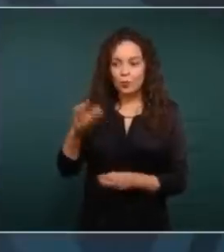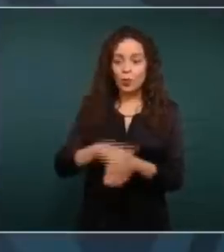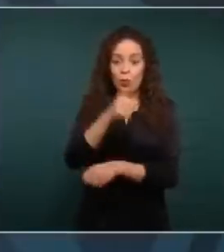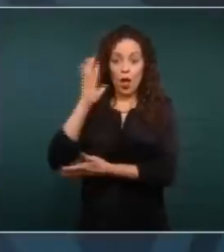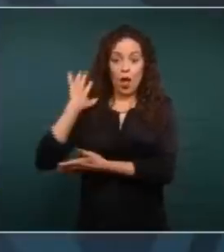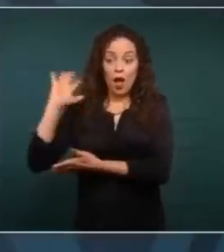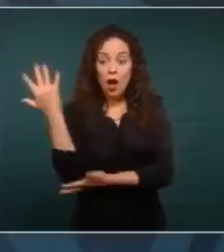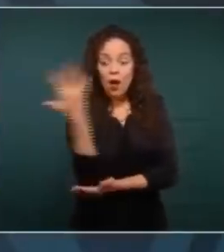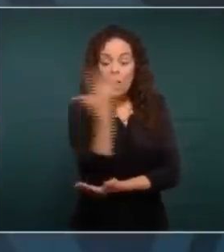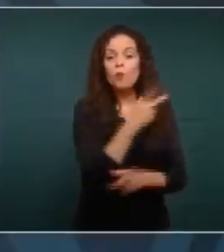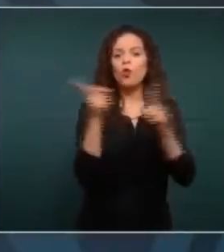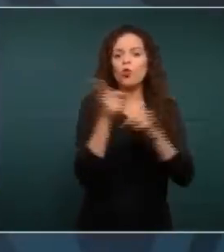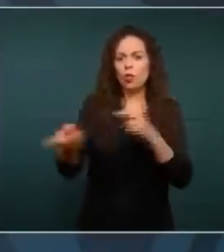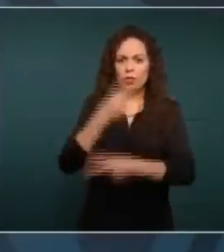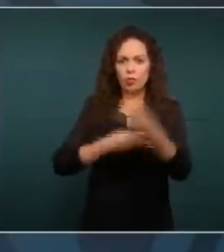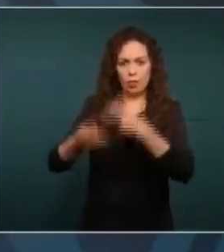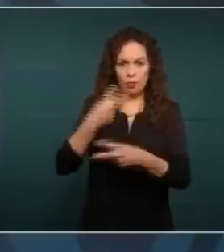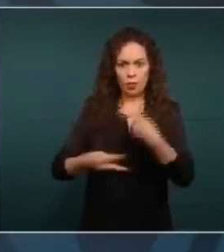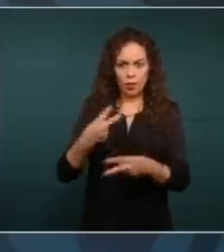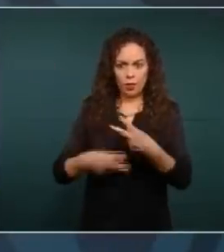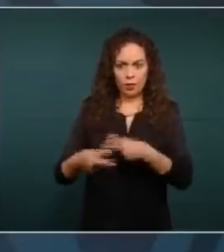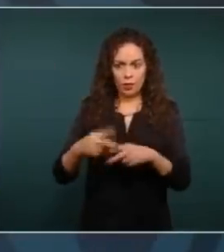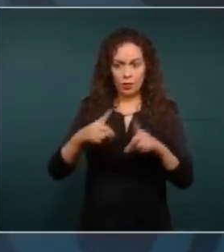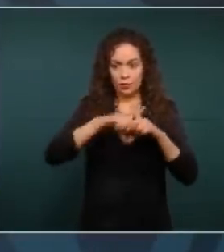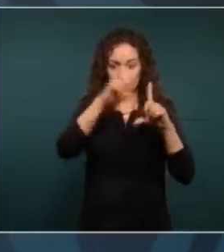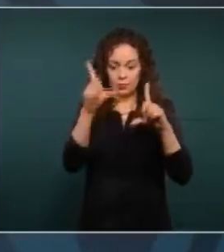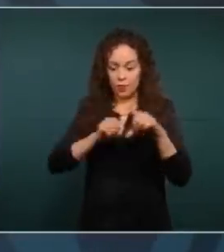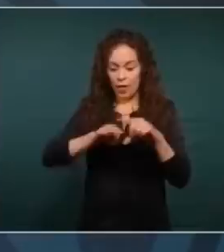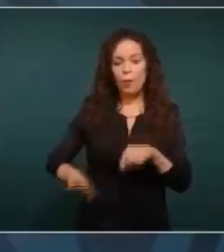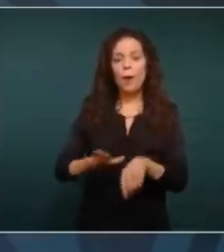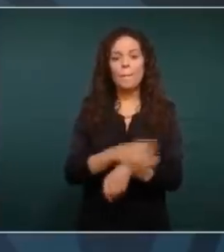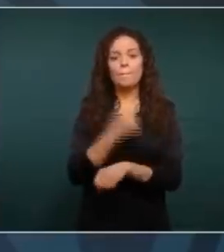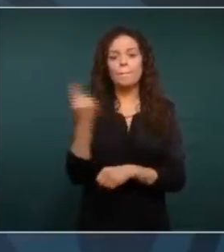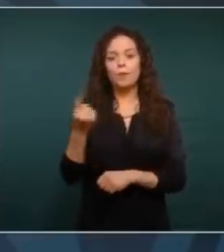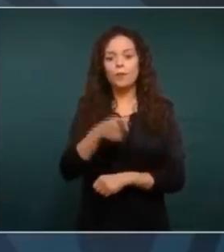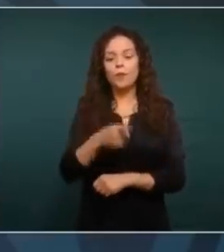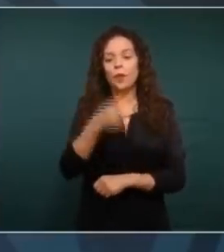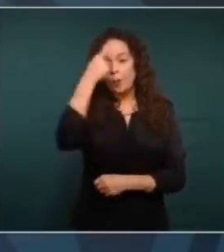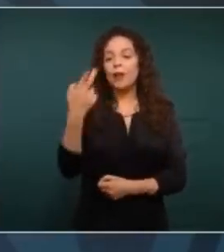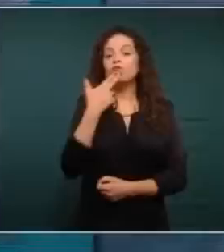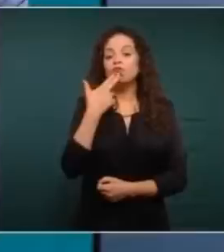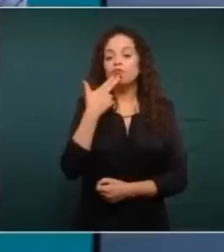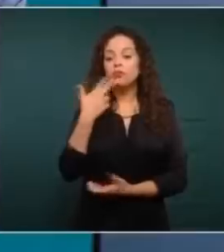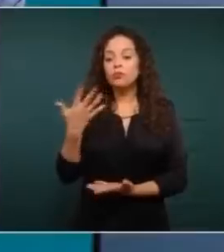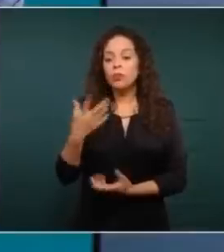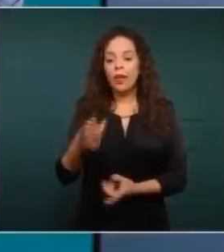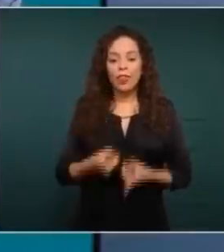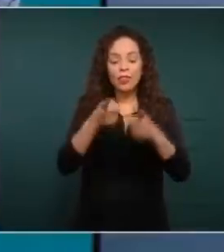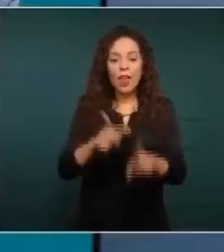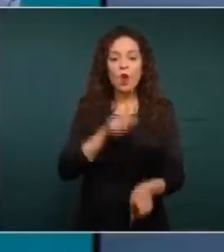da en las partes bajas, porque servía para darle colorido a las telas,